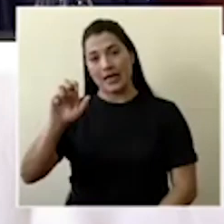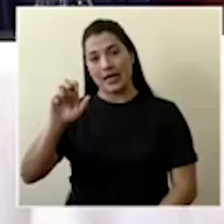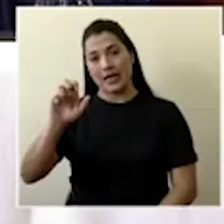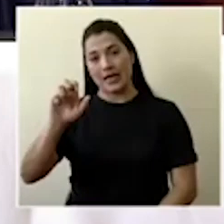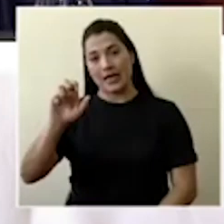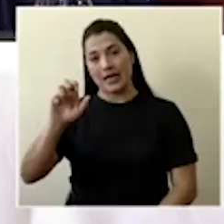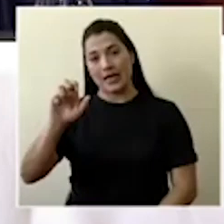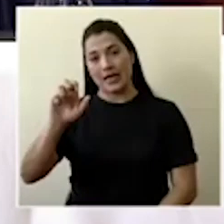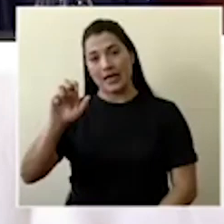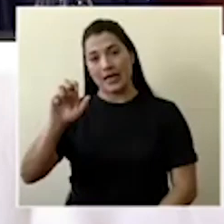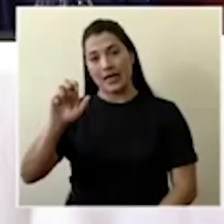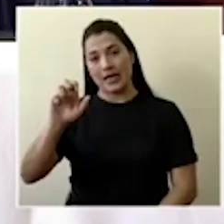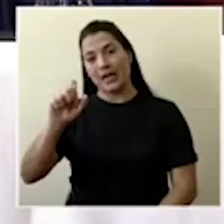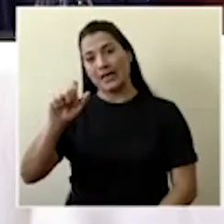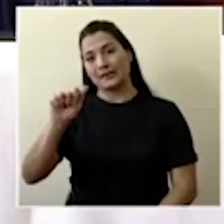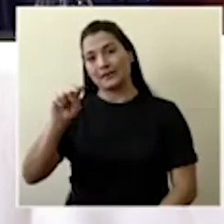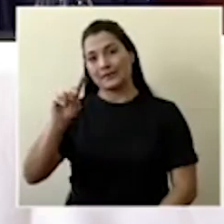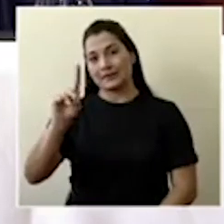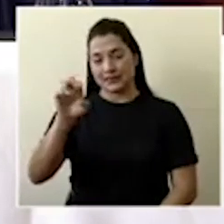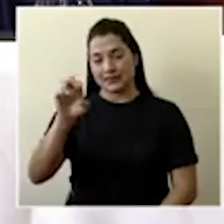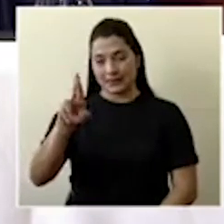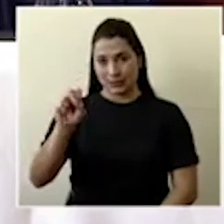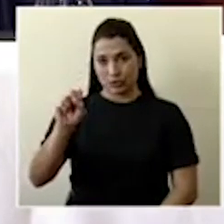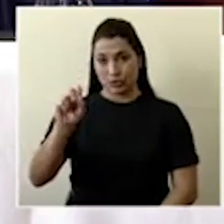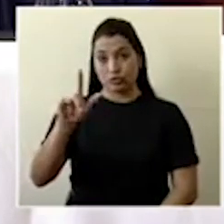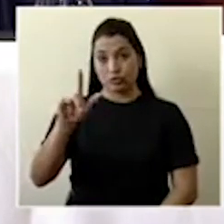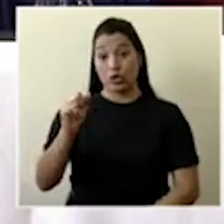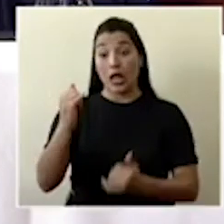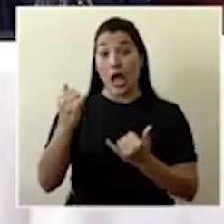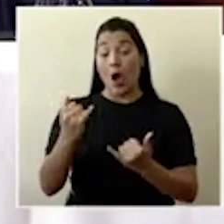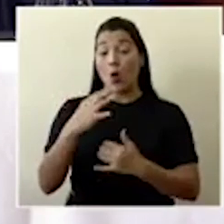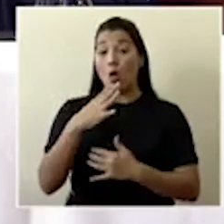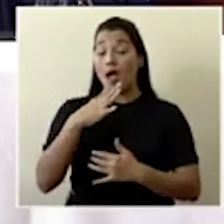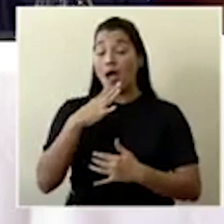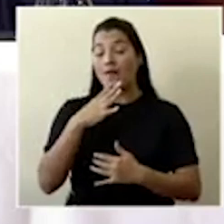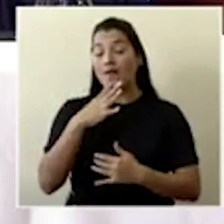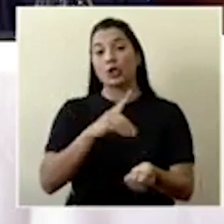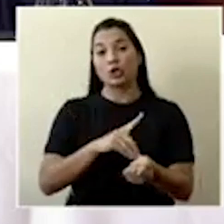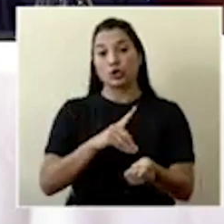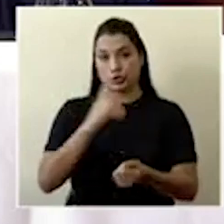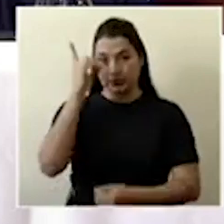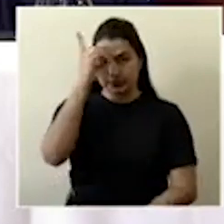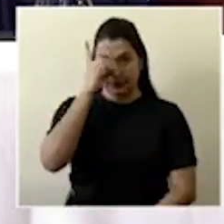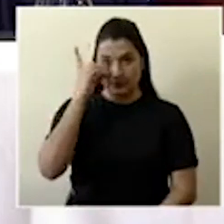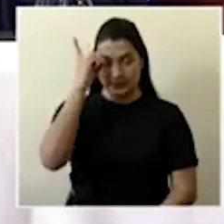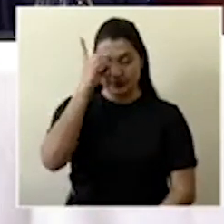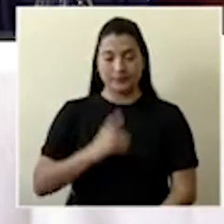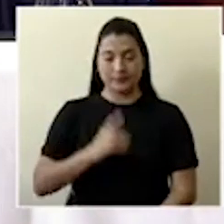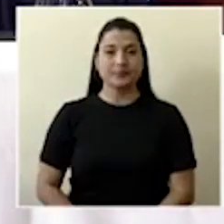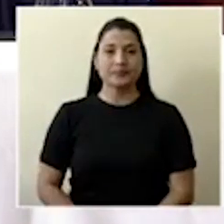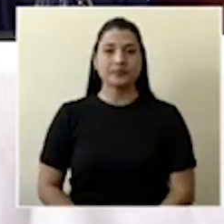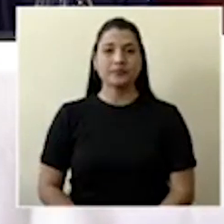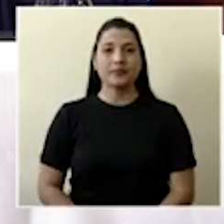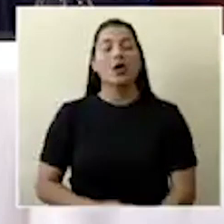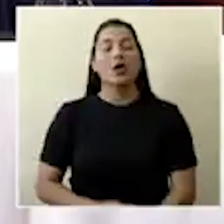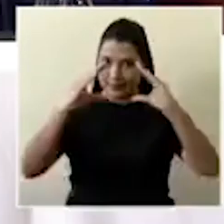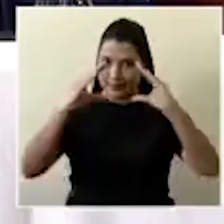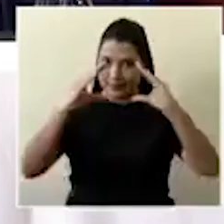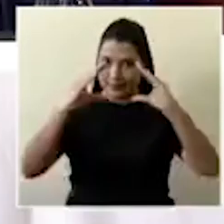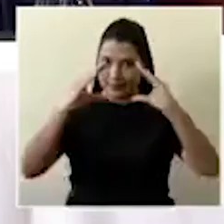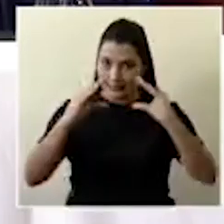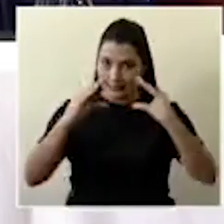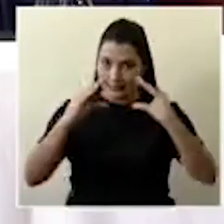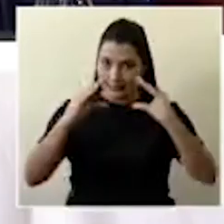Alexander Solís. Recibimos el reporte COVID del mensaje del ministro Daniel Salas. Bueno, muchas gracias.